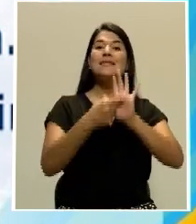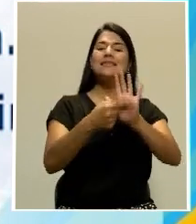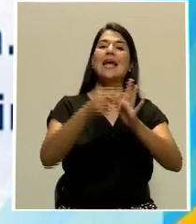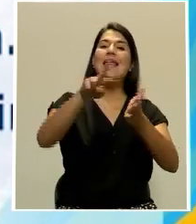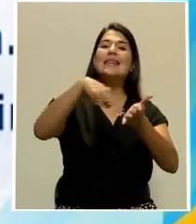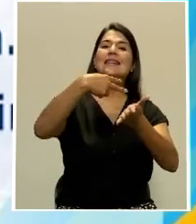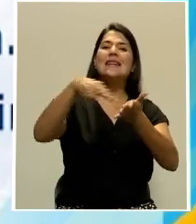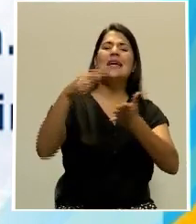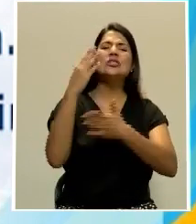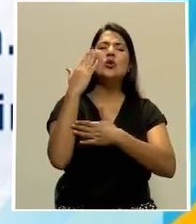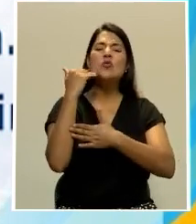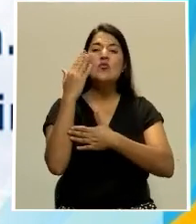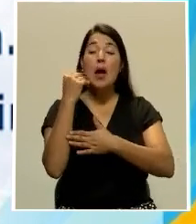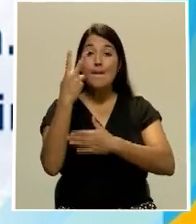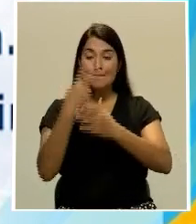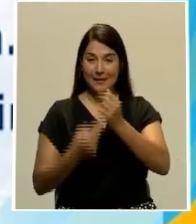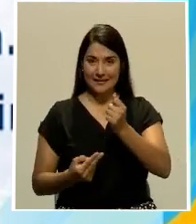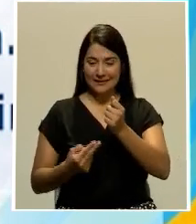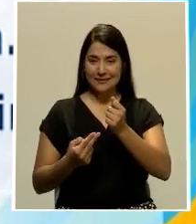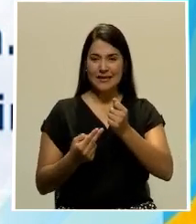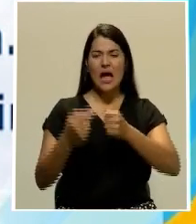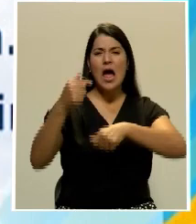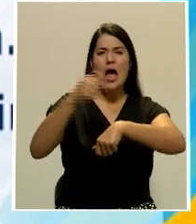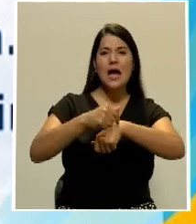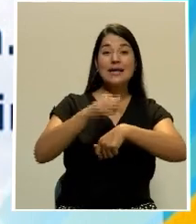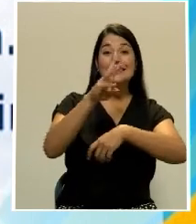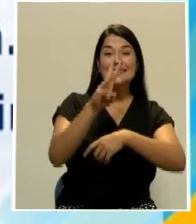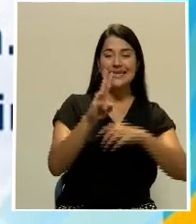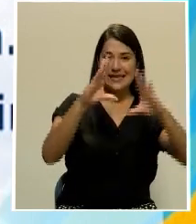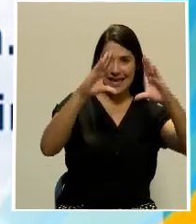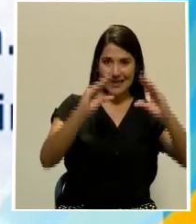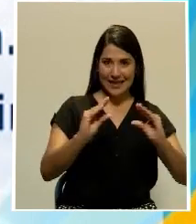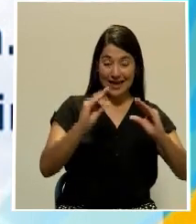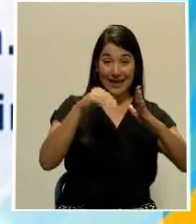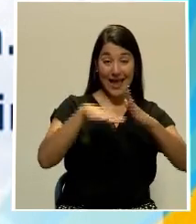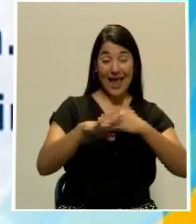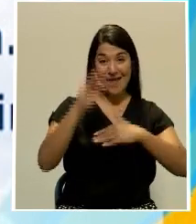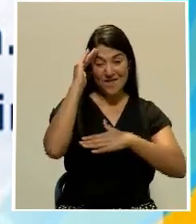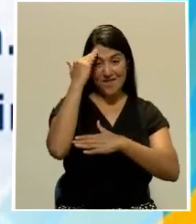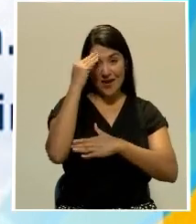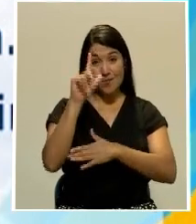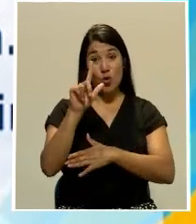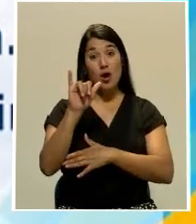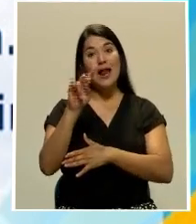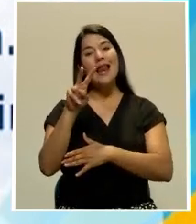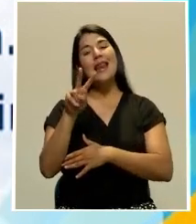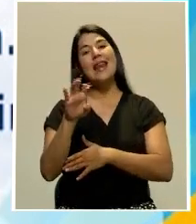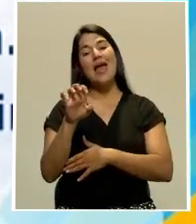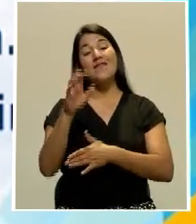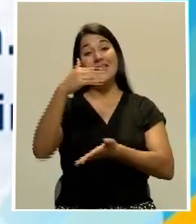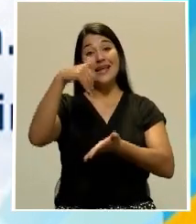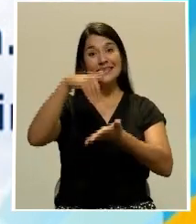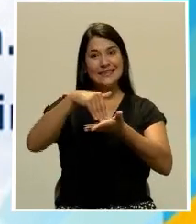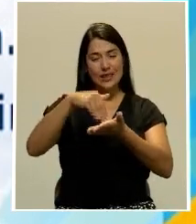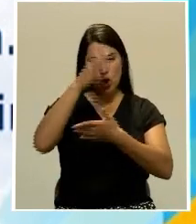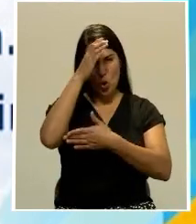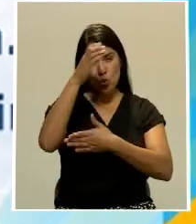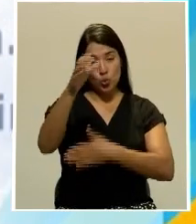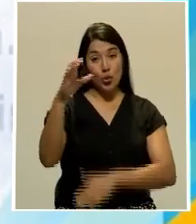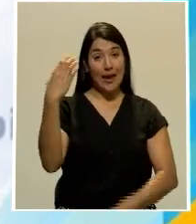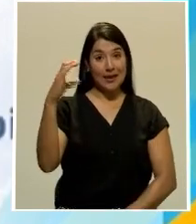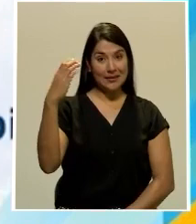danzas afro Mix and Culture a partir de las 6 de la tarde en el Facebook Live del Centro de la Cultura